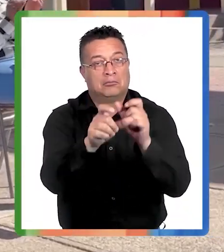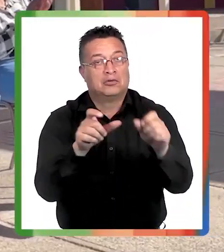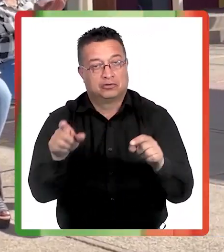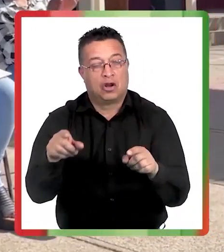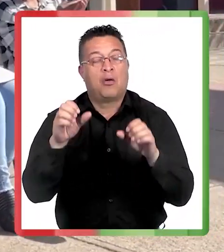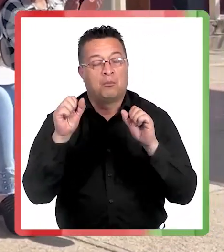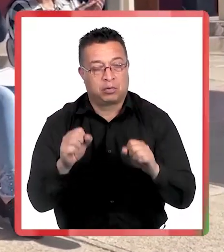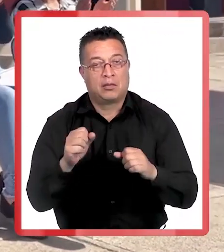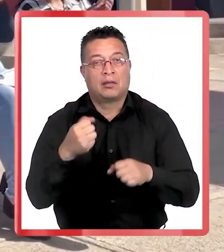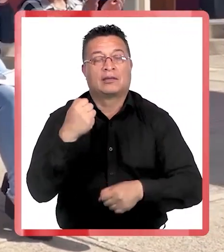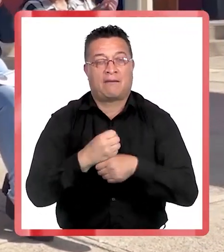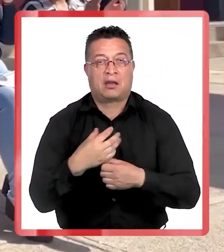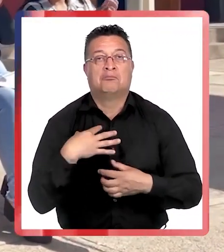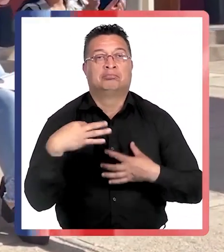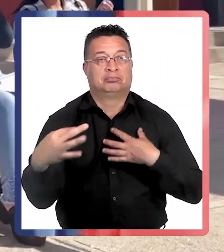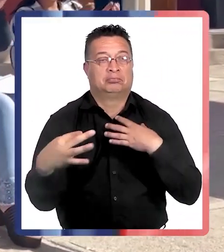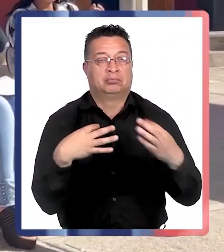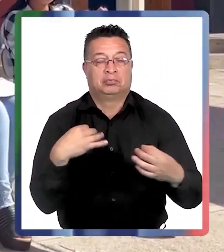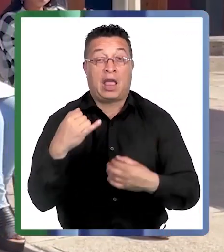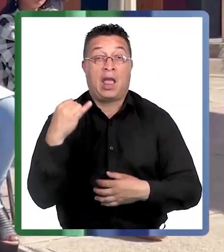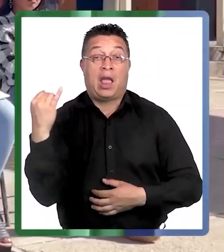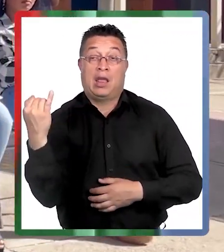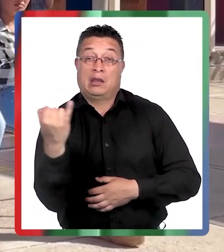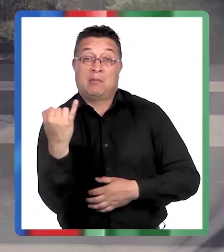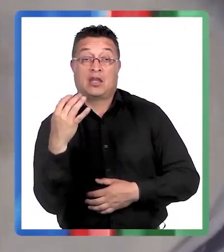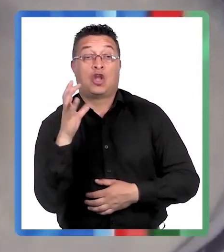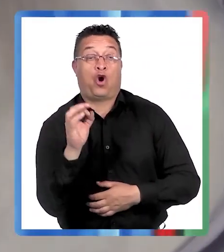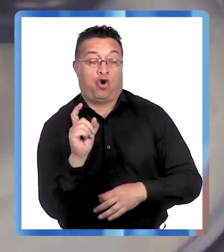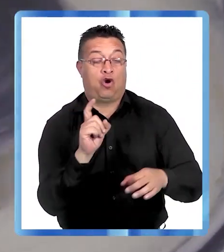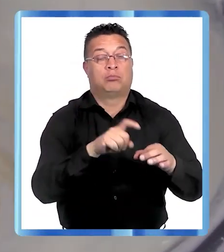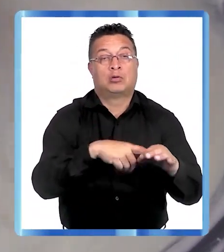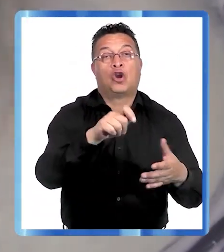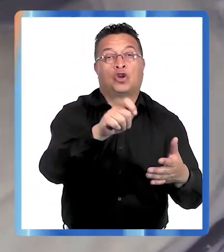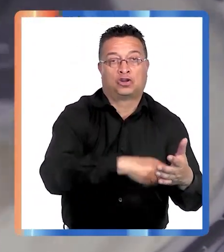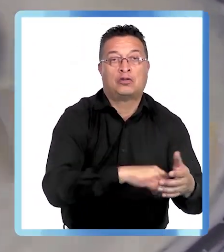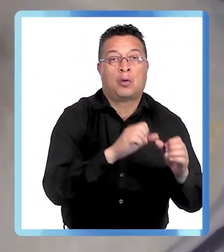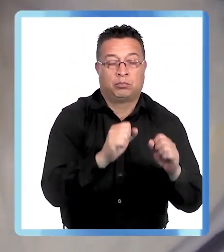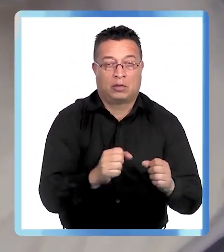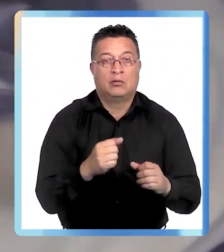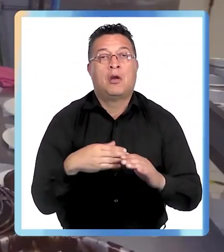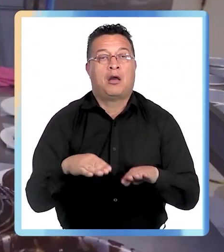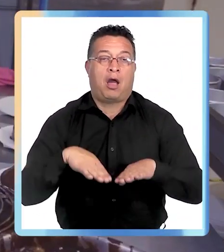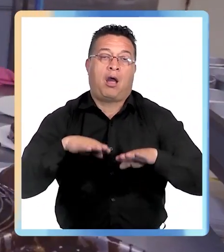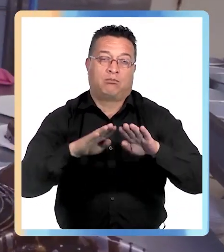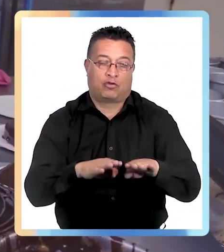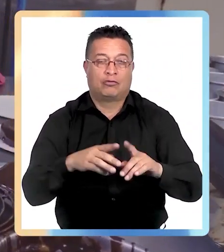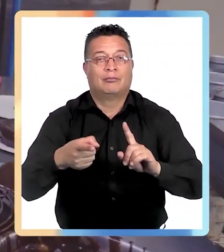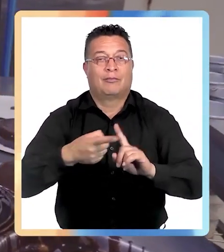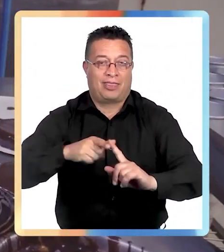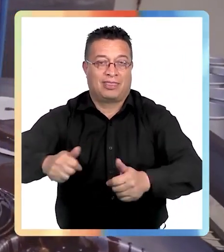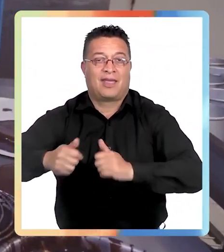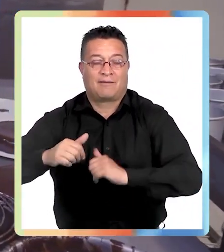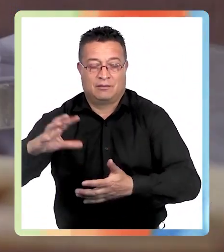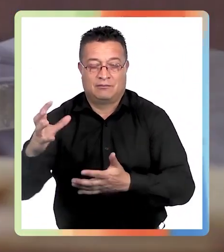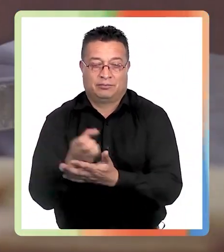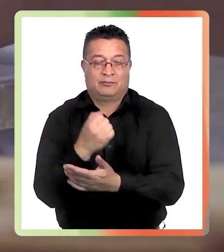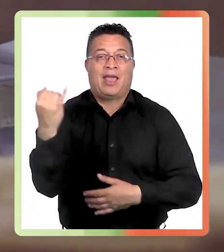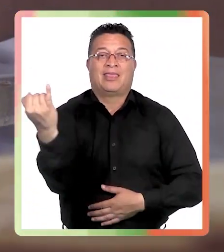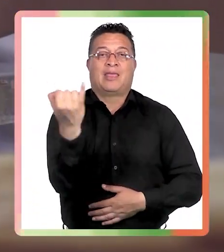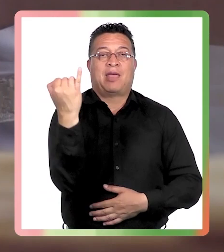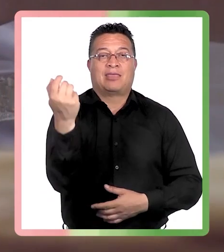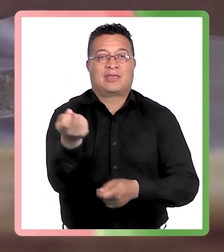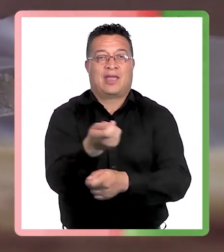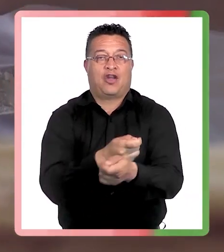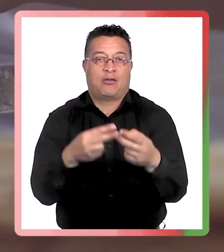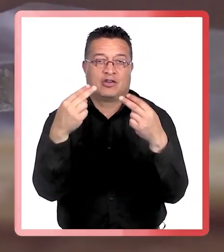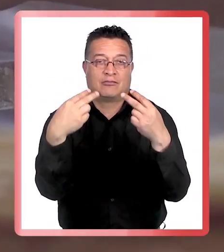incorporarse al mundo laboral, ya sea de manera dependiente o independiente, un importante apoyo en el desafío de lograr la autonomía económica.